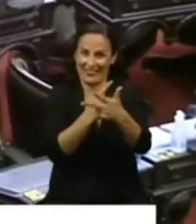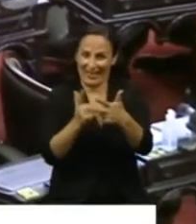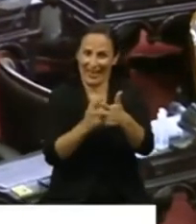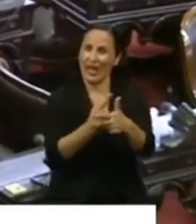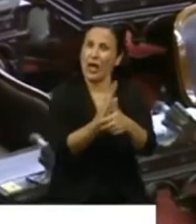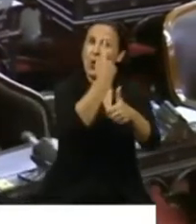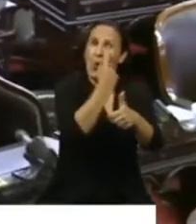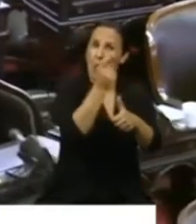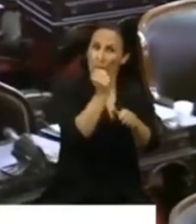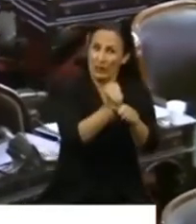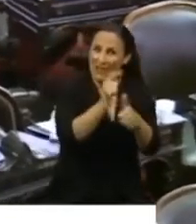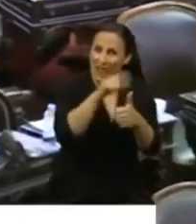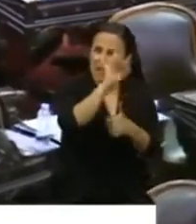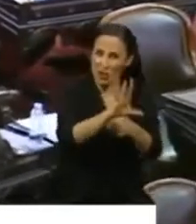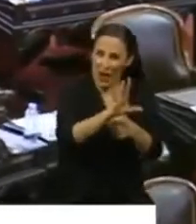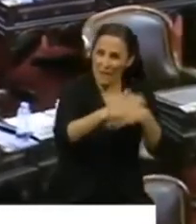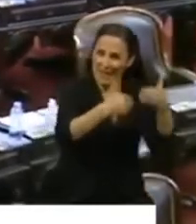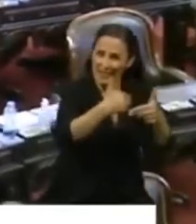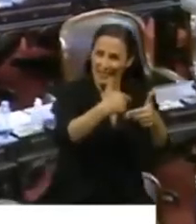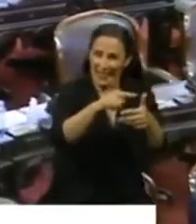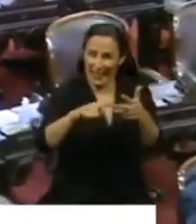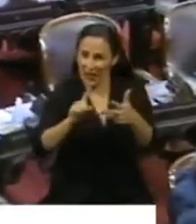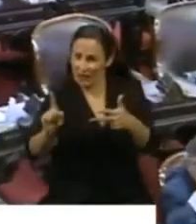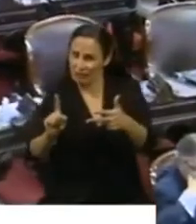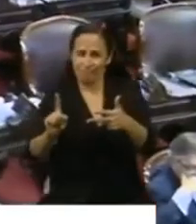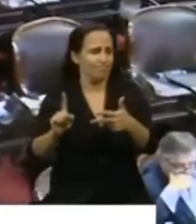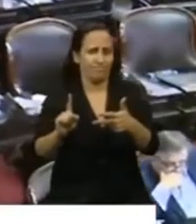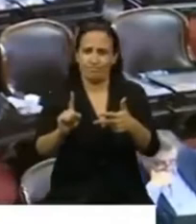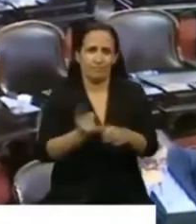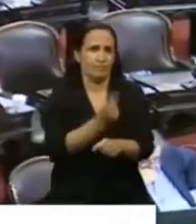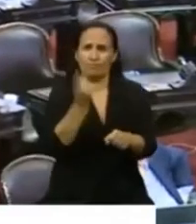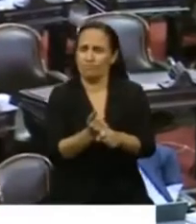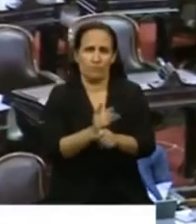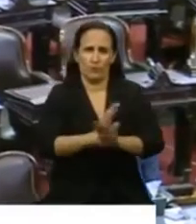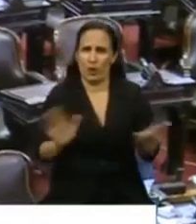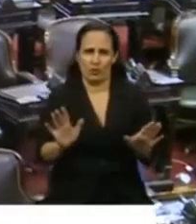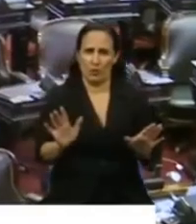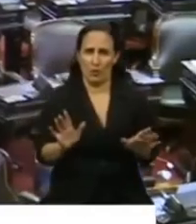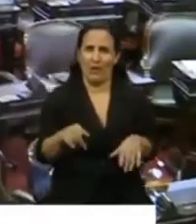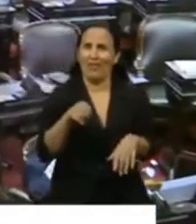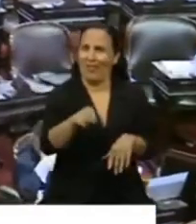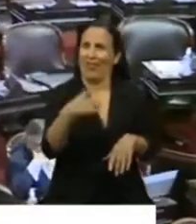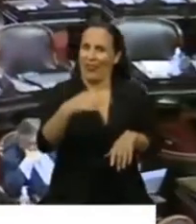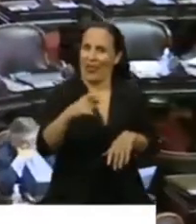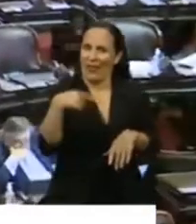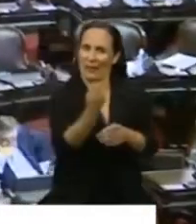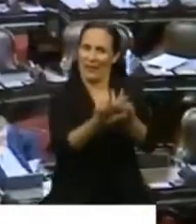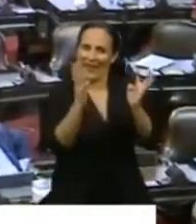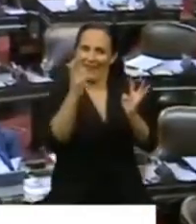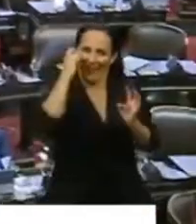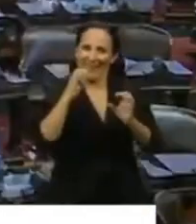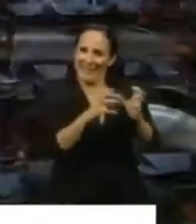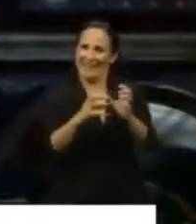que todos le debíamos a la sociedad. Y en este sentido, creo que es justo reconocer